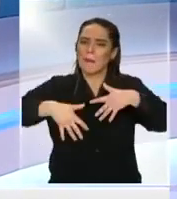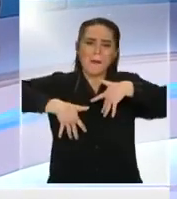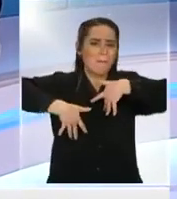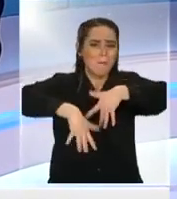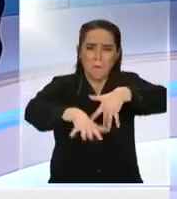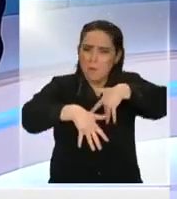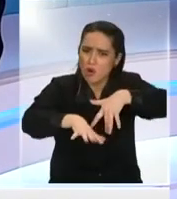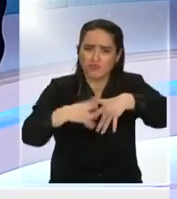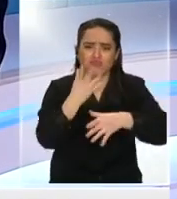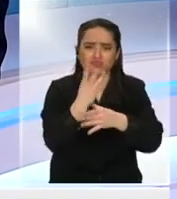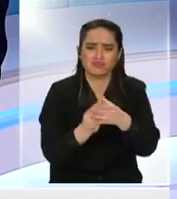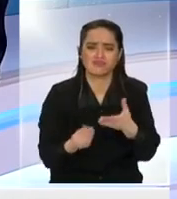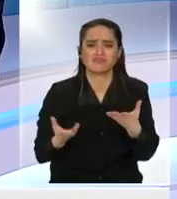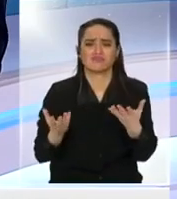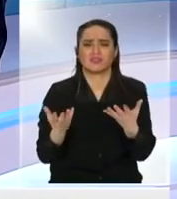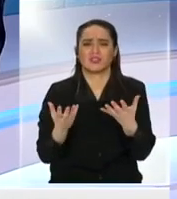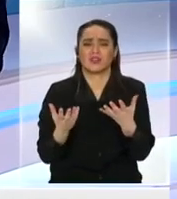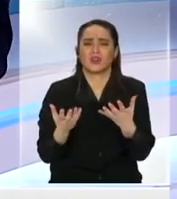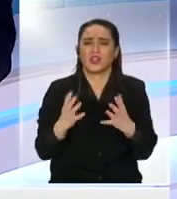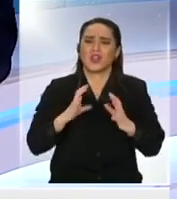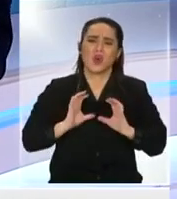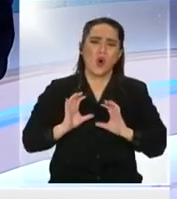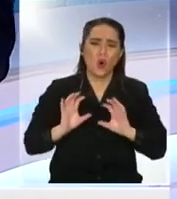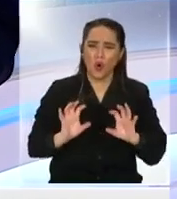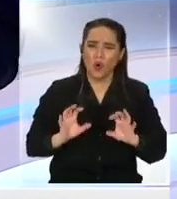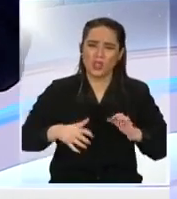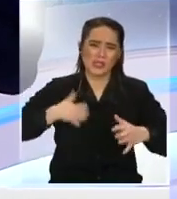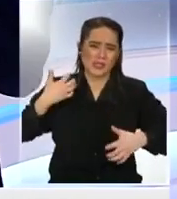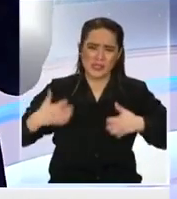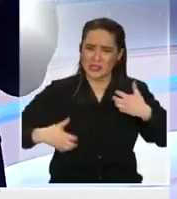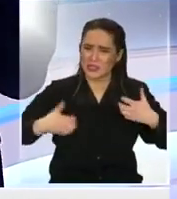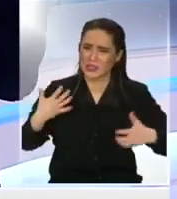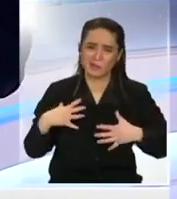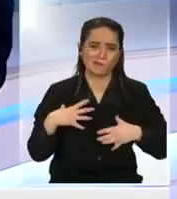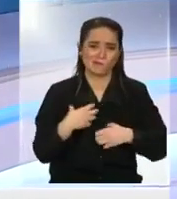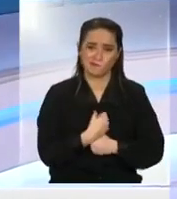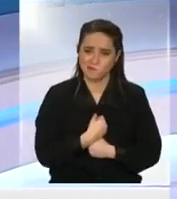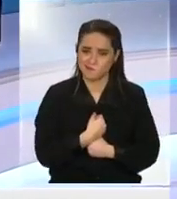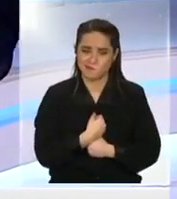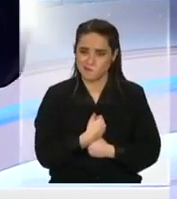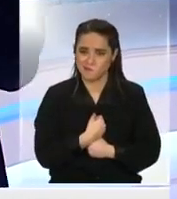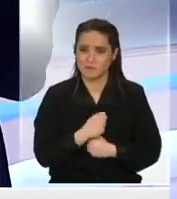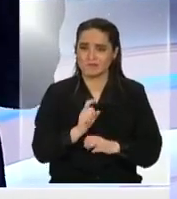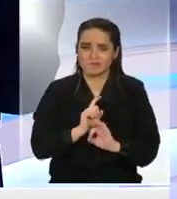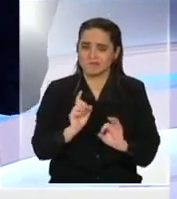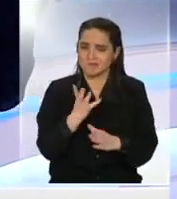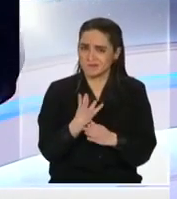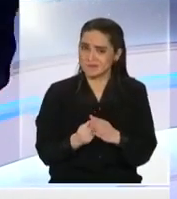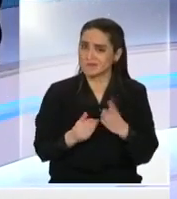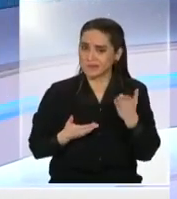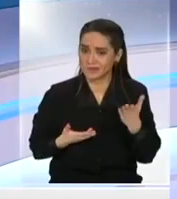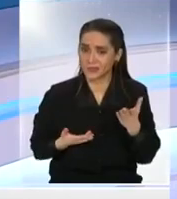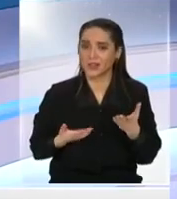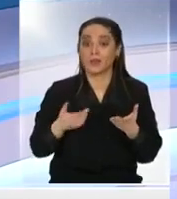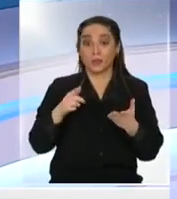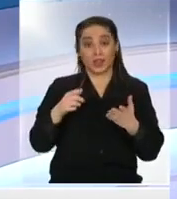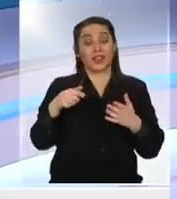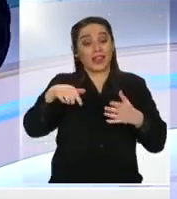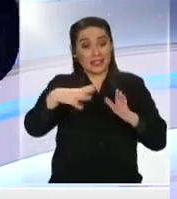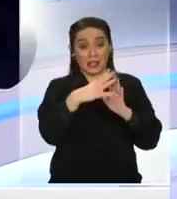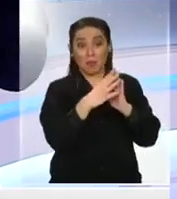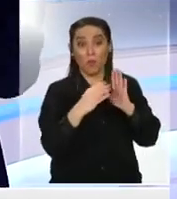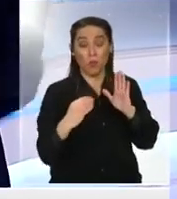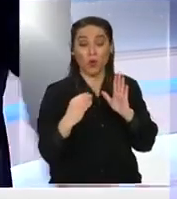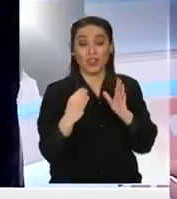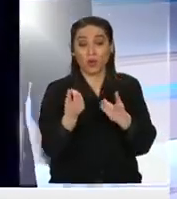ni tanto odio ni tanta frustración acumulada que es lo que ha generado este modelo. Tú vas a la